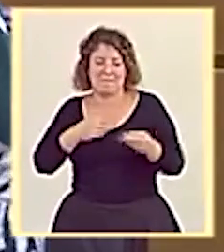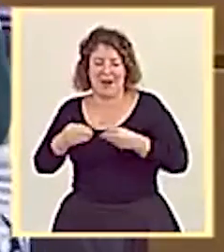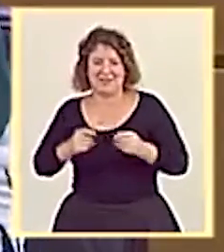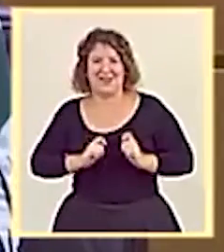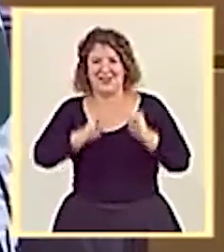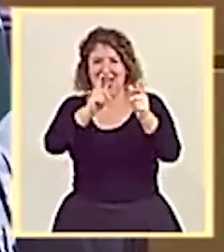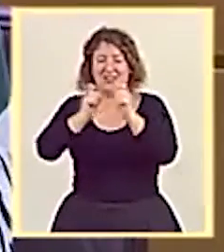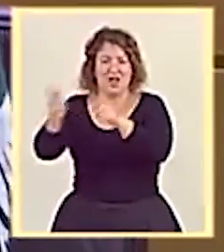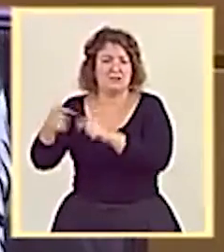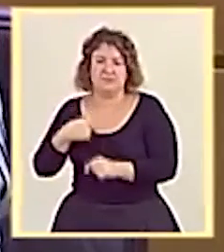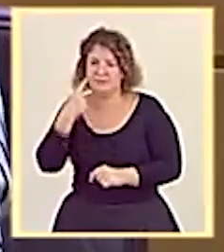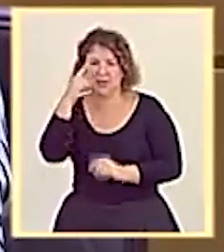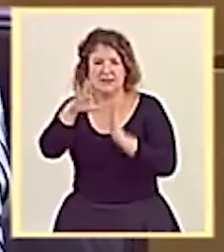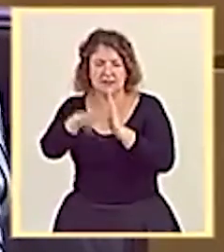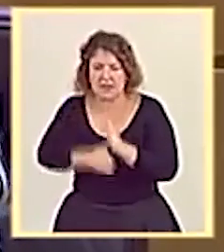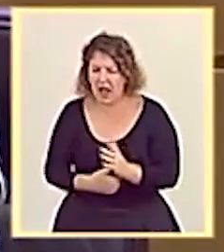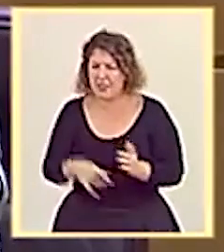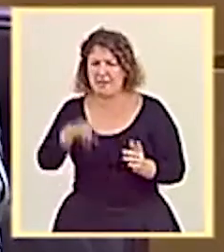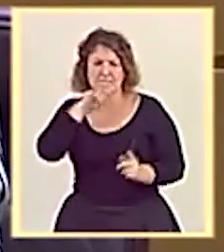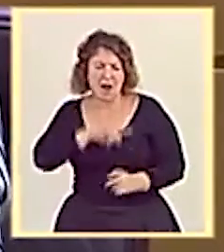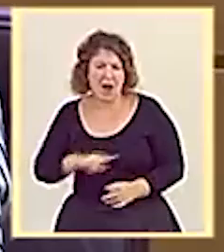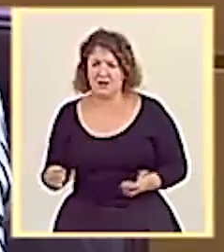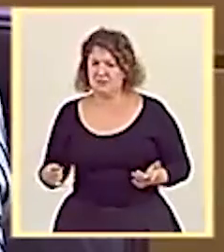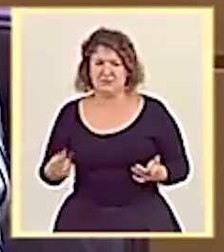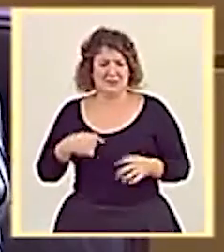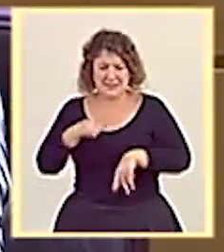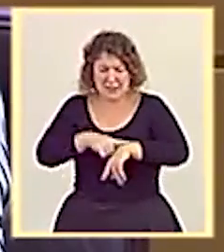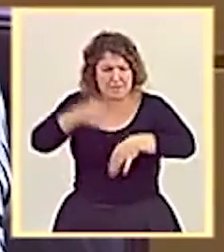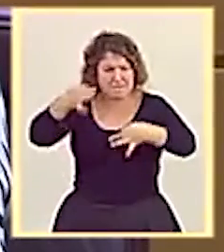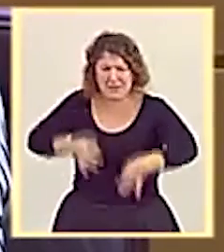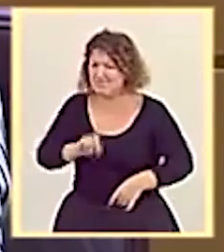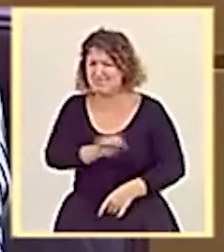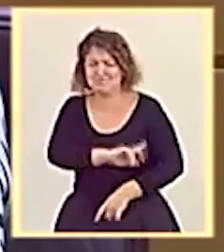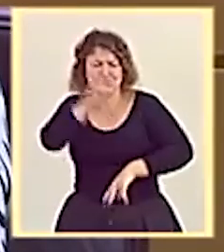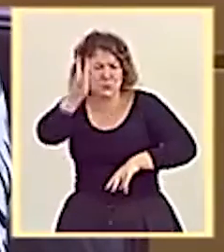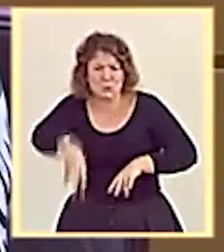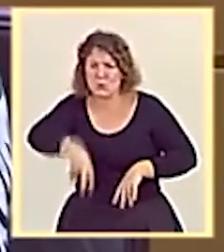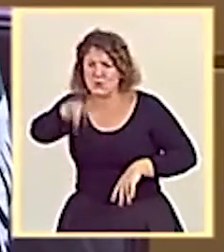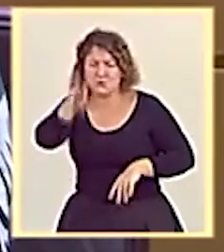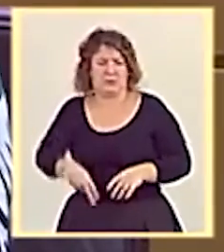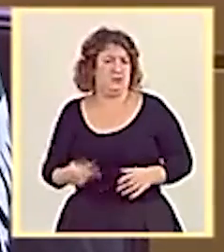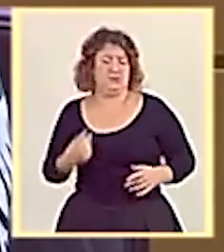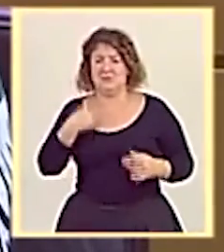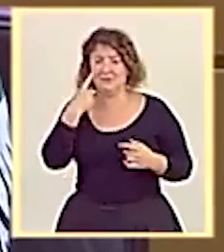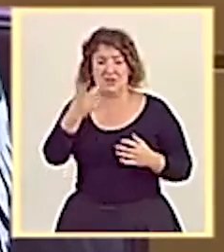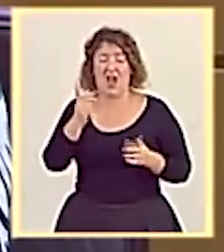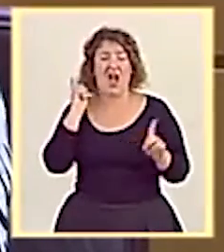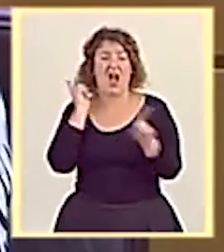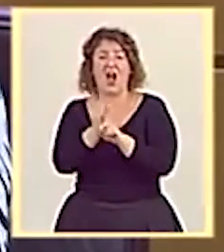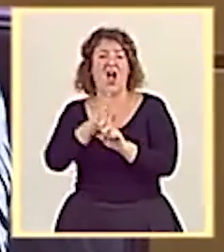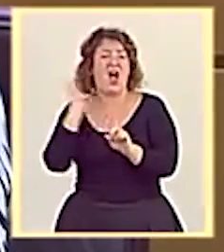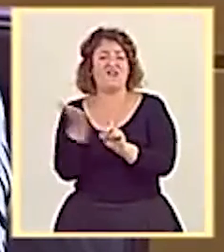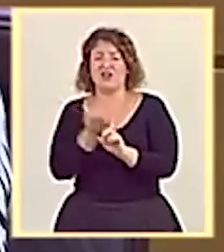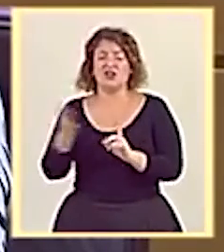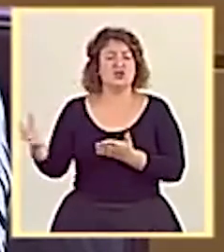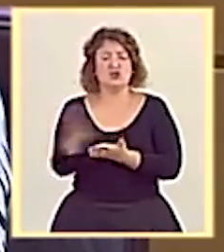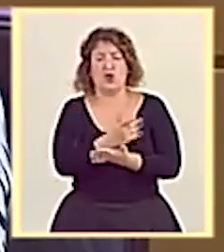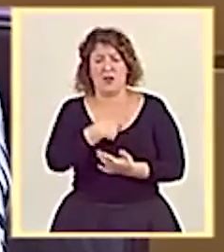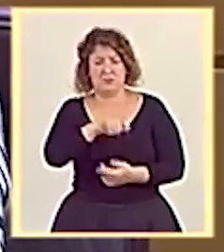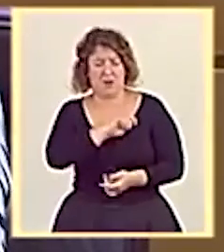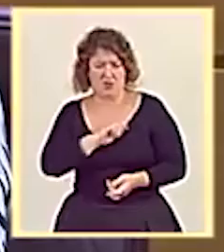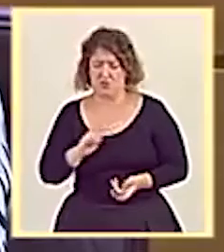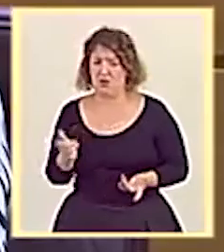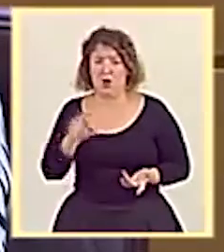Llegan siempre tarde, llegan siempre mal. No se dan cuenta que nunca llegan a tiempo. Y esto va en contra de todos los españoles y las comunidades